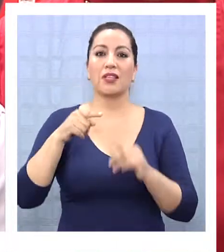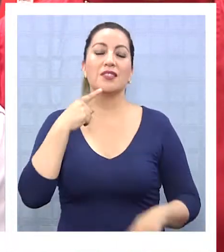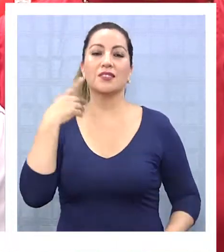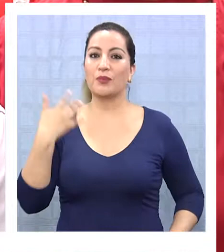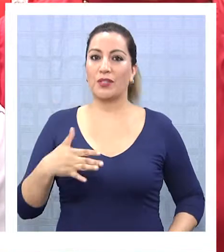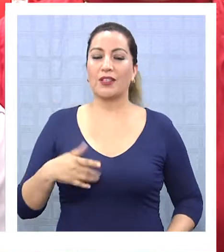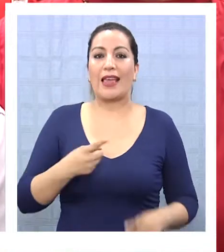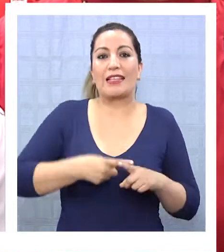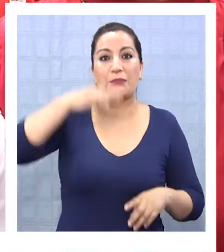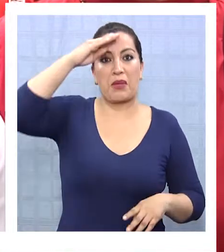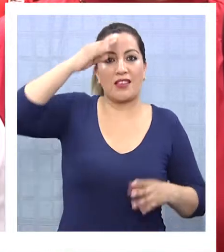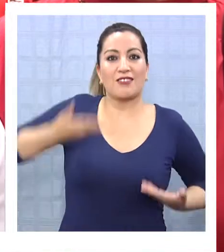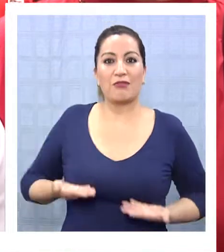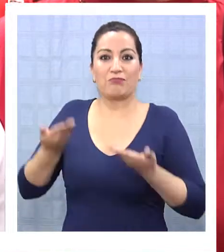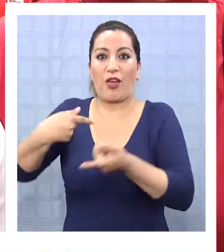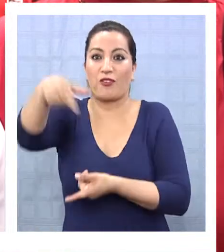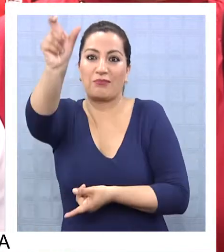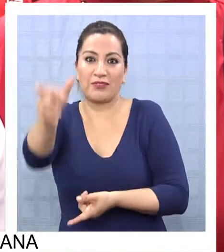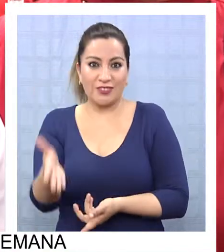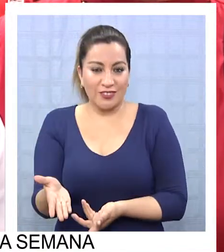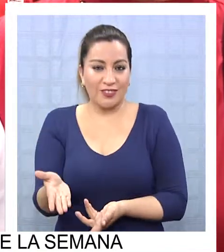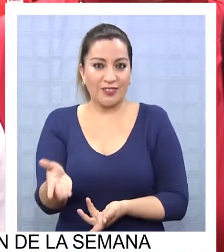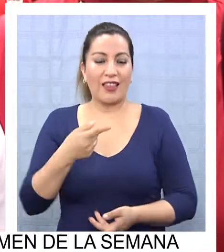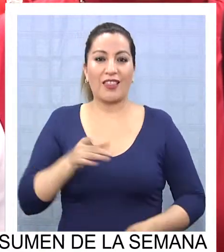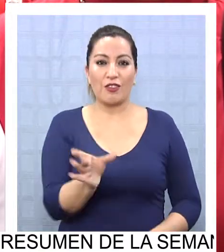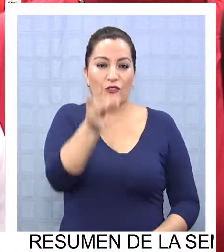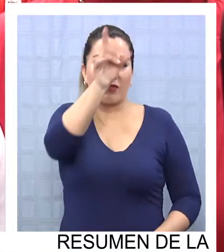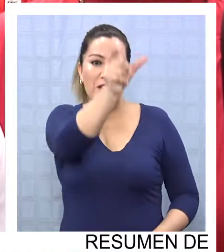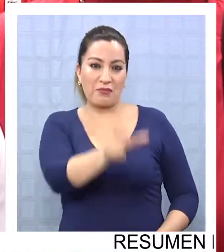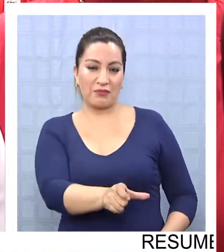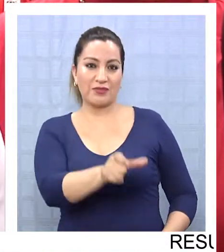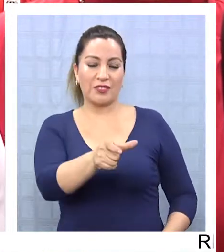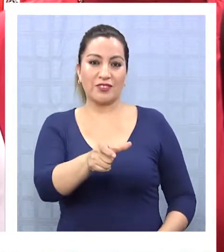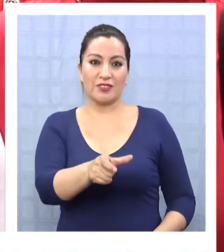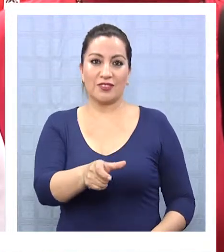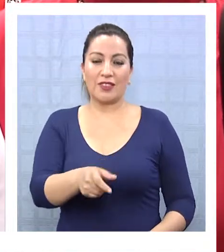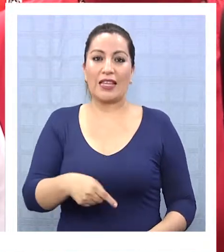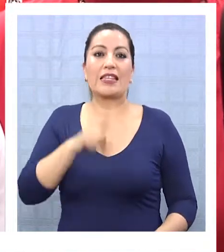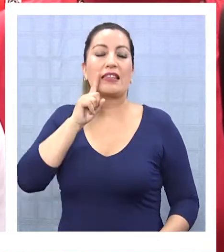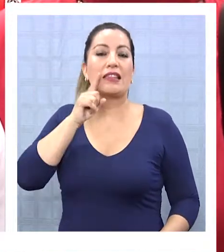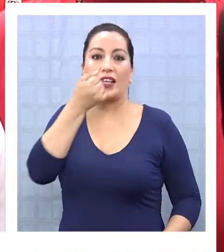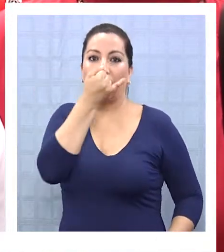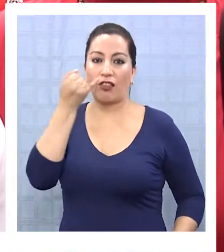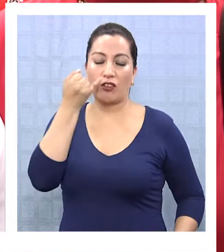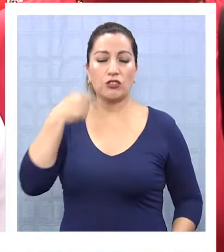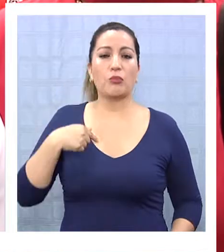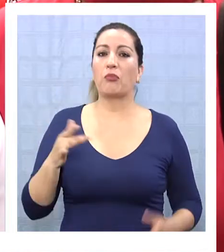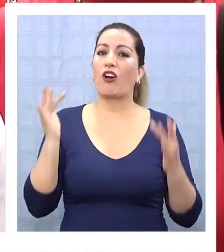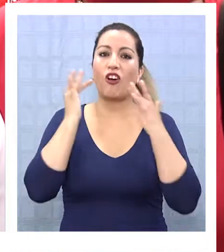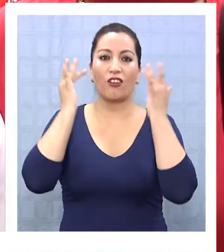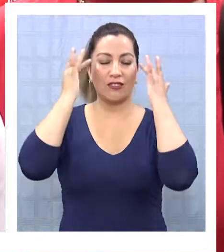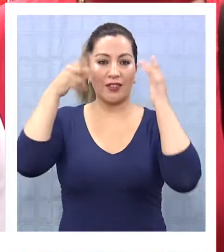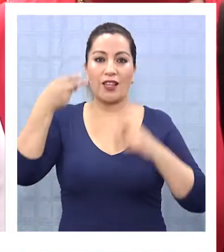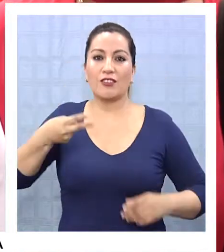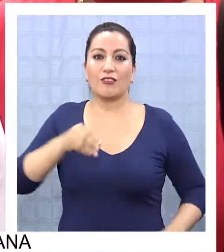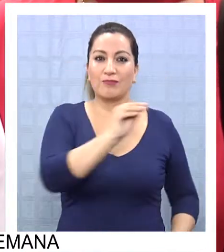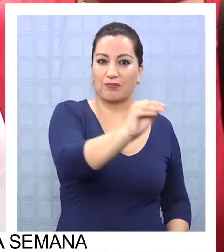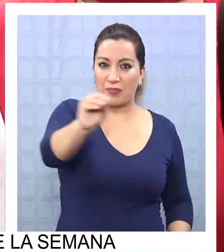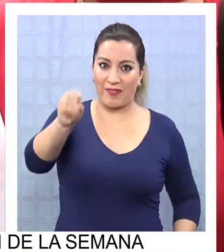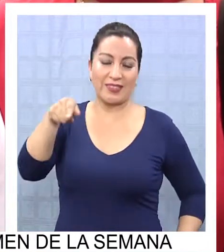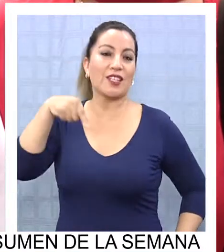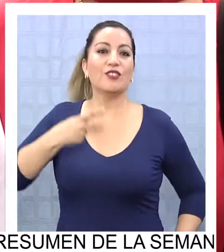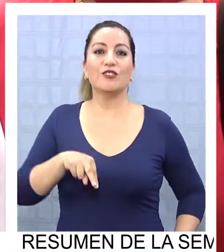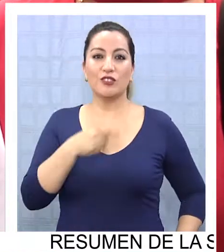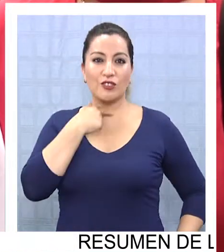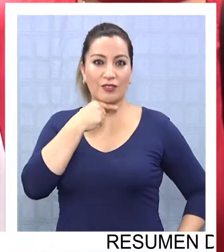que están traspasando la experiencia de poder detectar este tipo de personas que están transportando droga. Así que muy contentos por dar esta noticia,